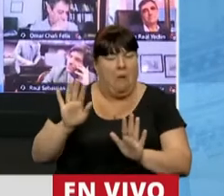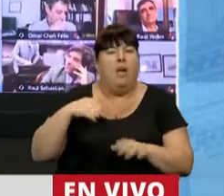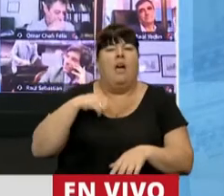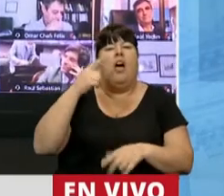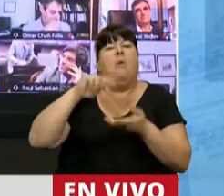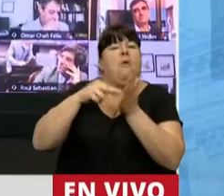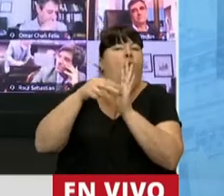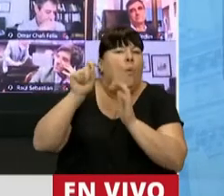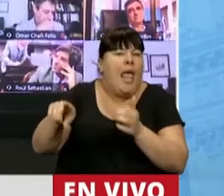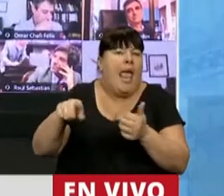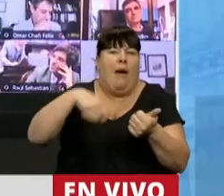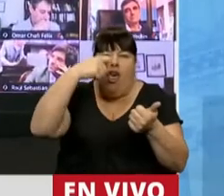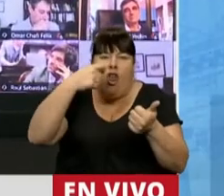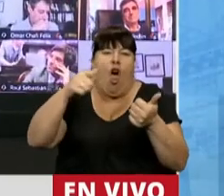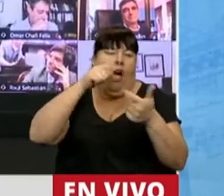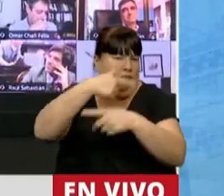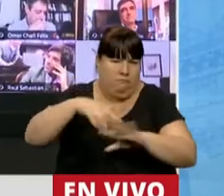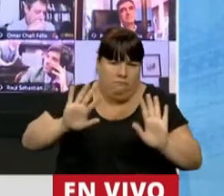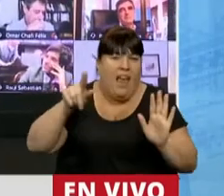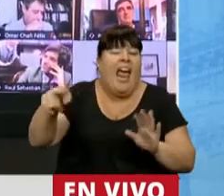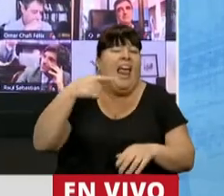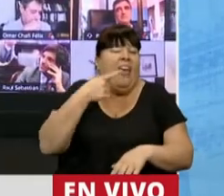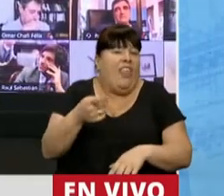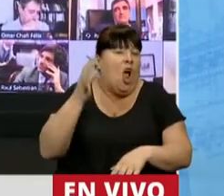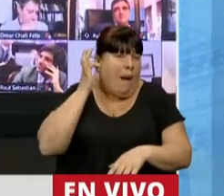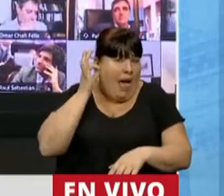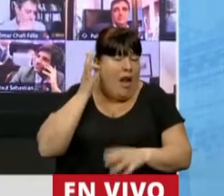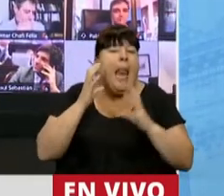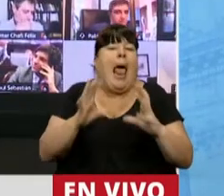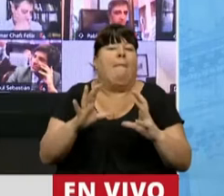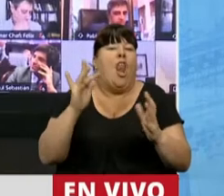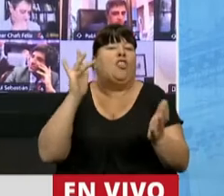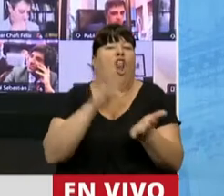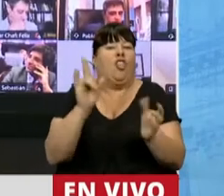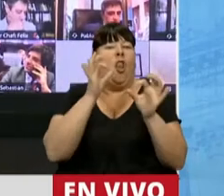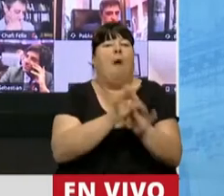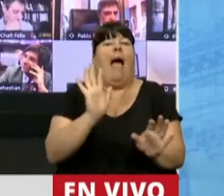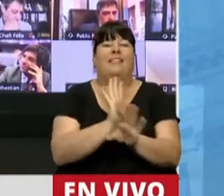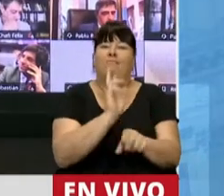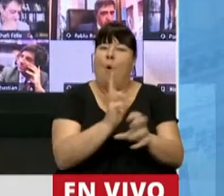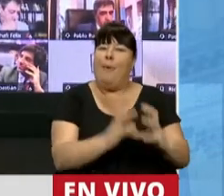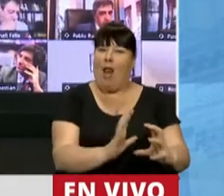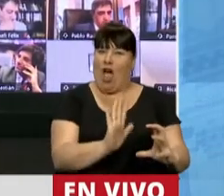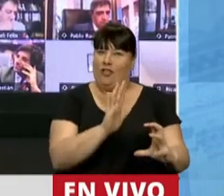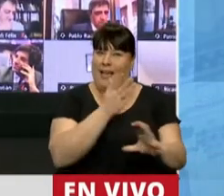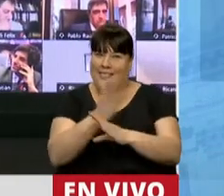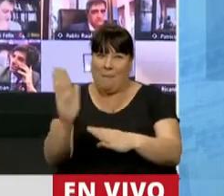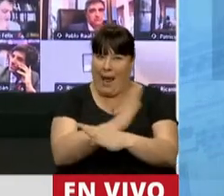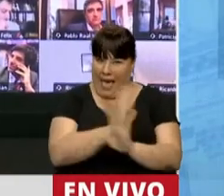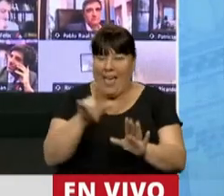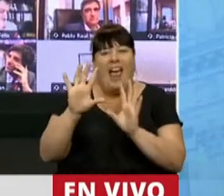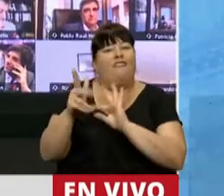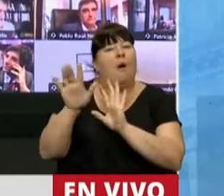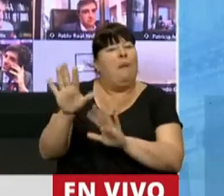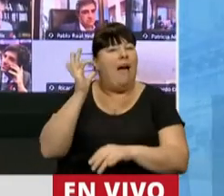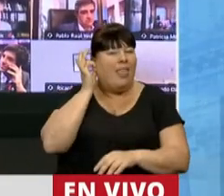ni sus problemas con las adicciones. Como él decía, la pelota no se mancha, y creo que esa es una parte del